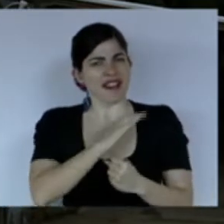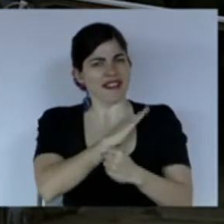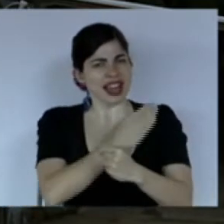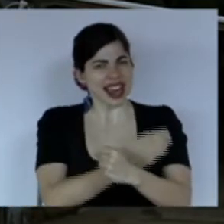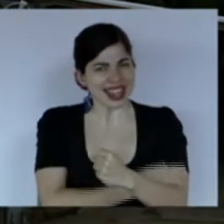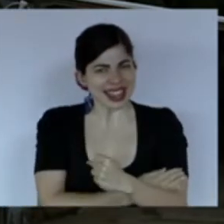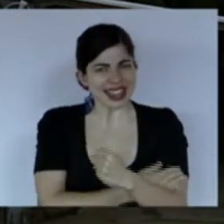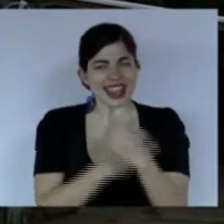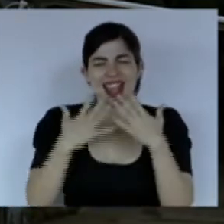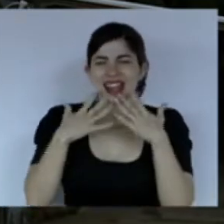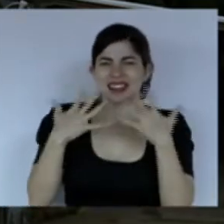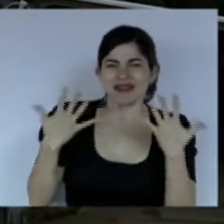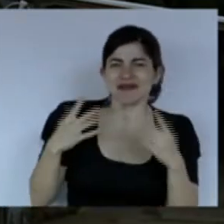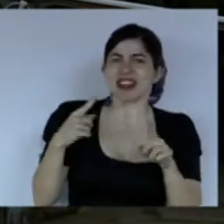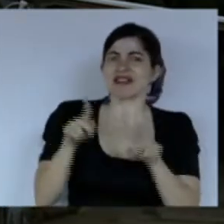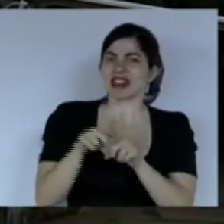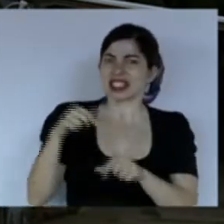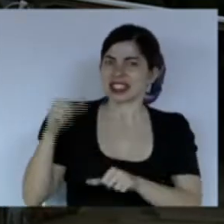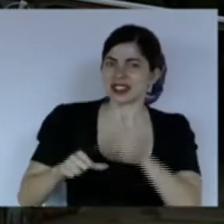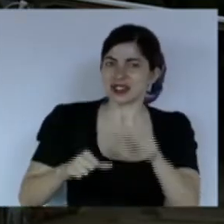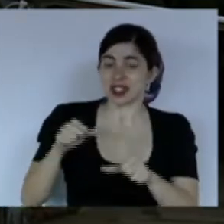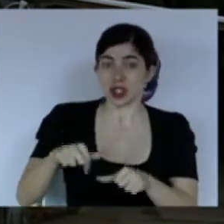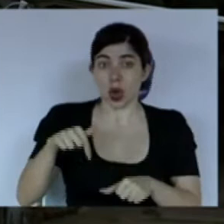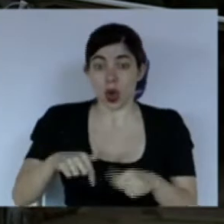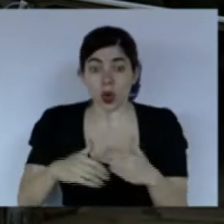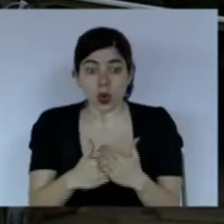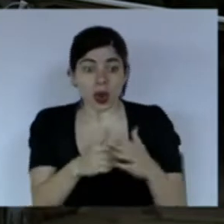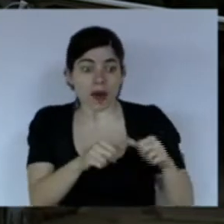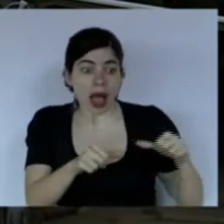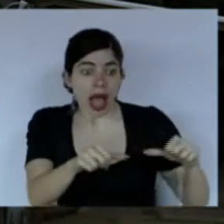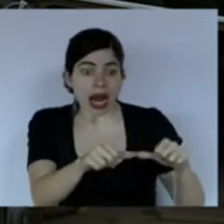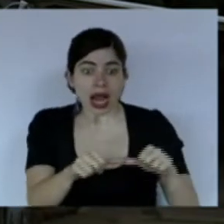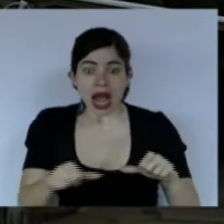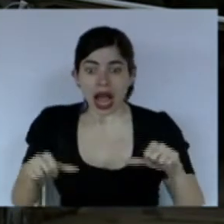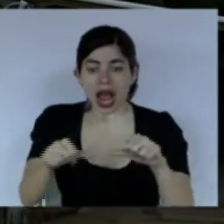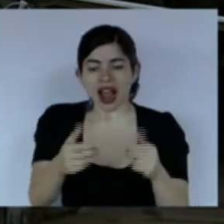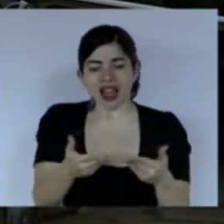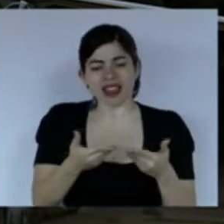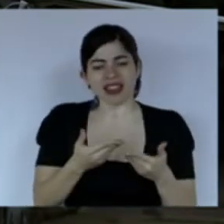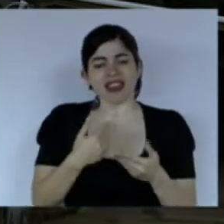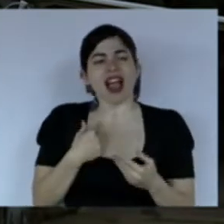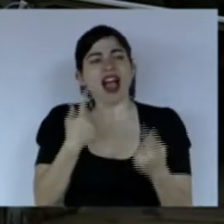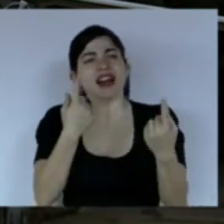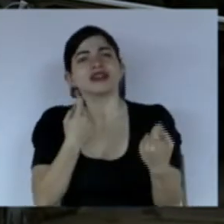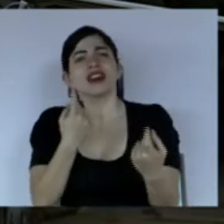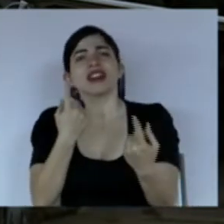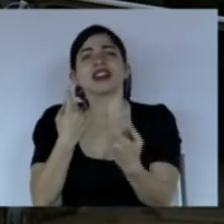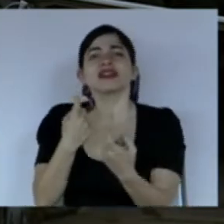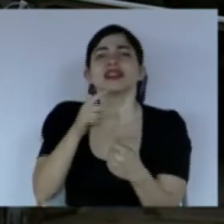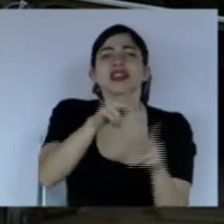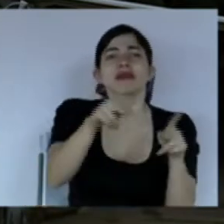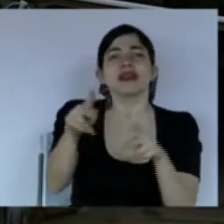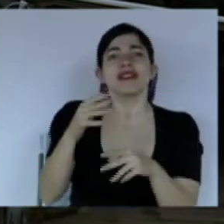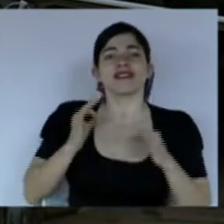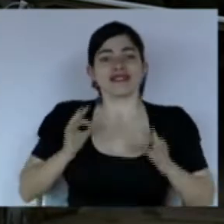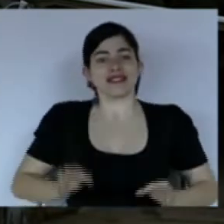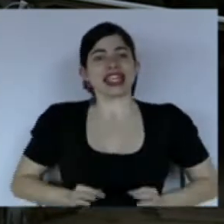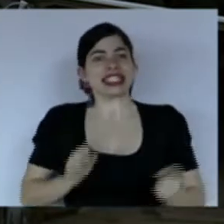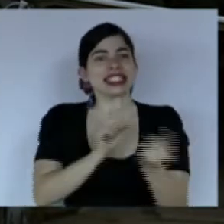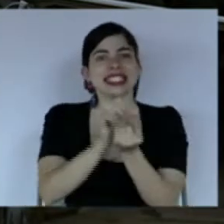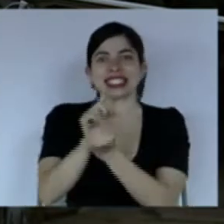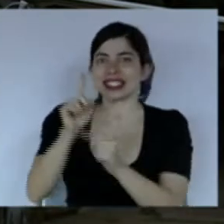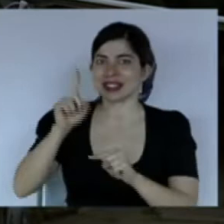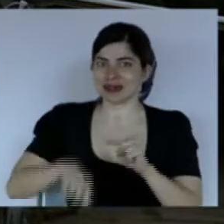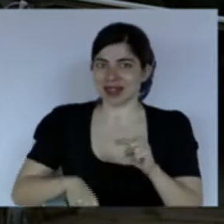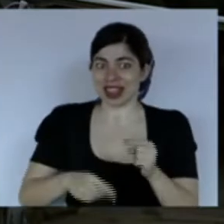tenacidad. Hoy, desde nuevas trincheras que nos han hecho extrañarnos de forma física y que nos han enfrentado